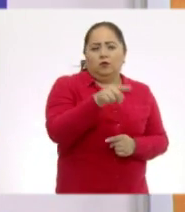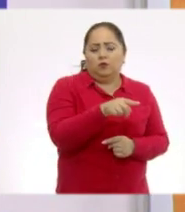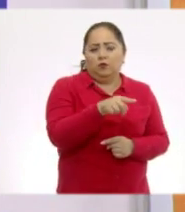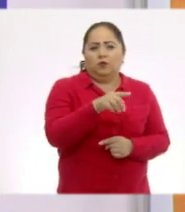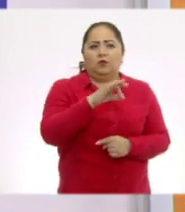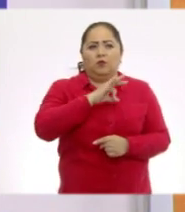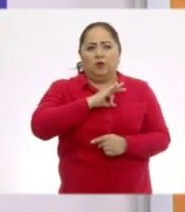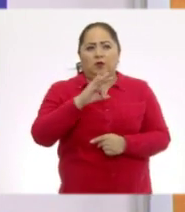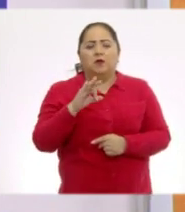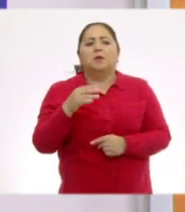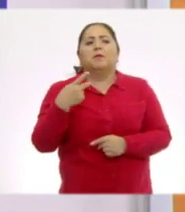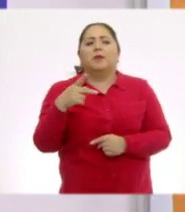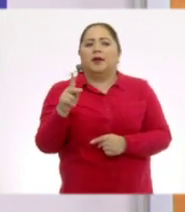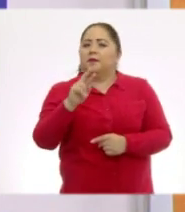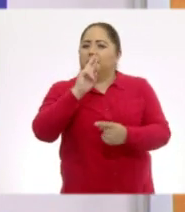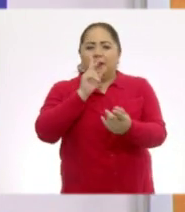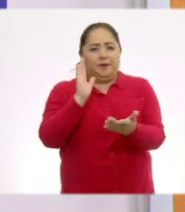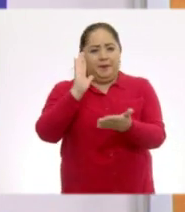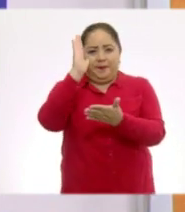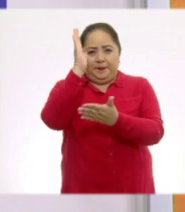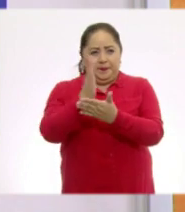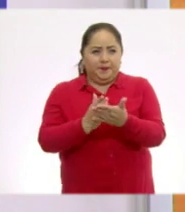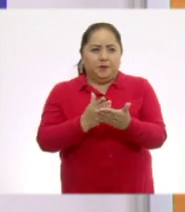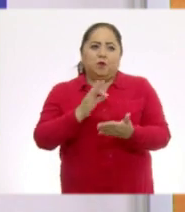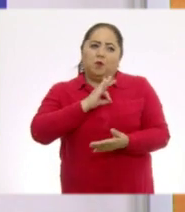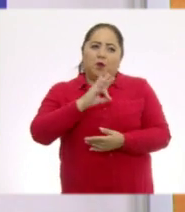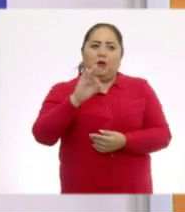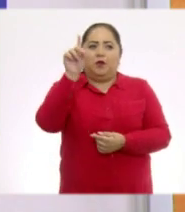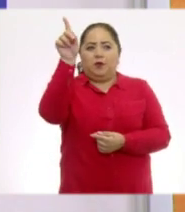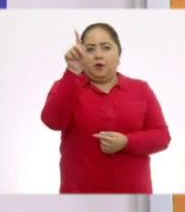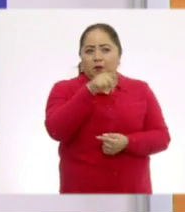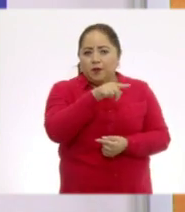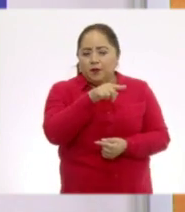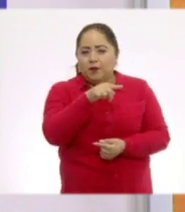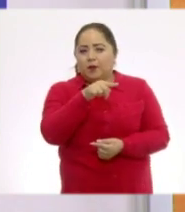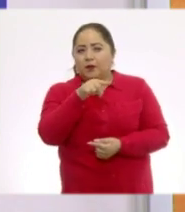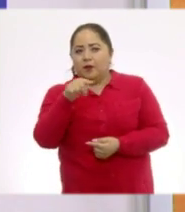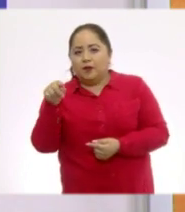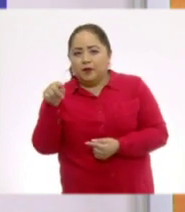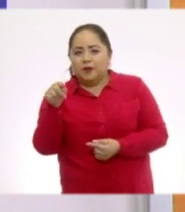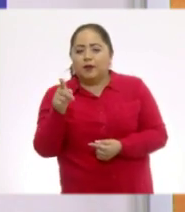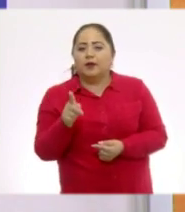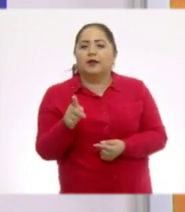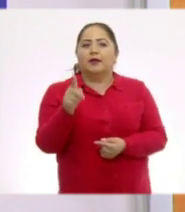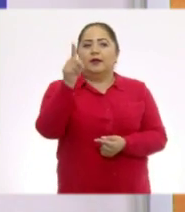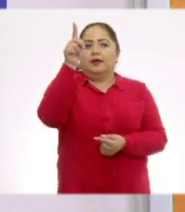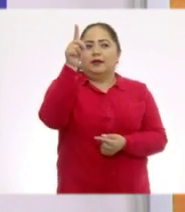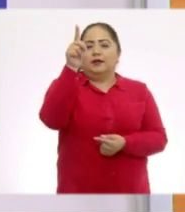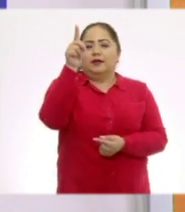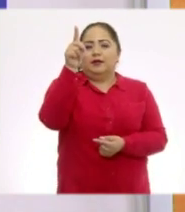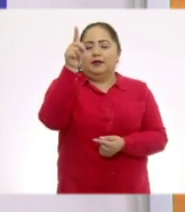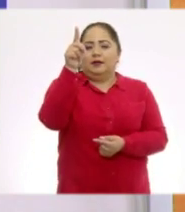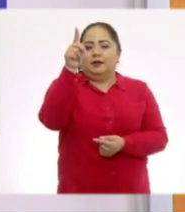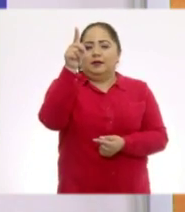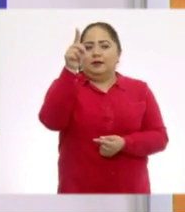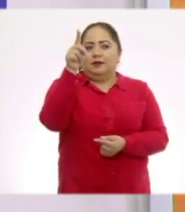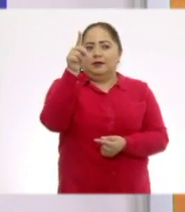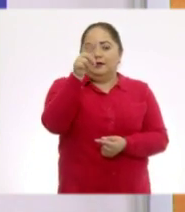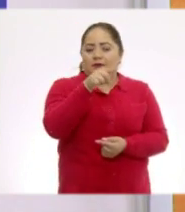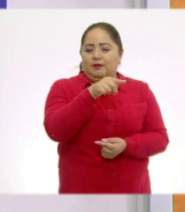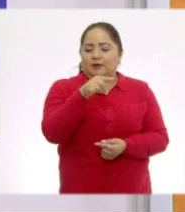acá. Pero a ver, y si la dividimos, podría ser este lado. Ya conocemos las formas. lado.